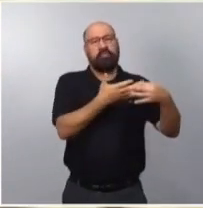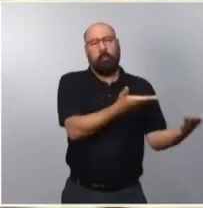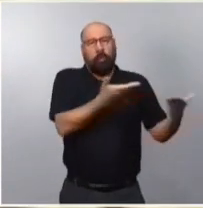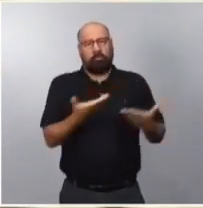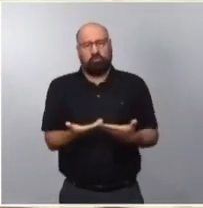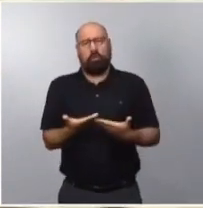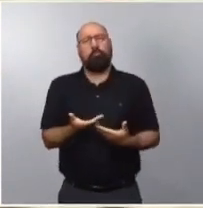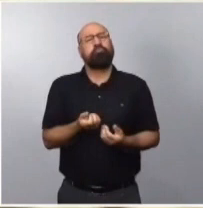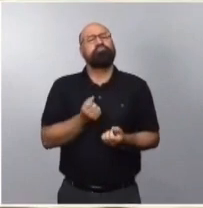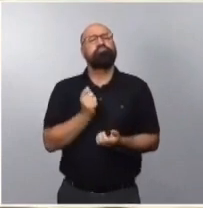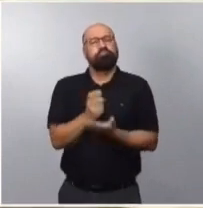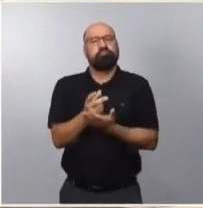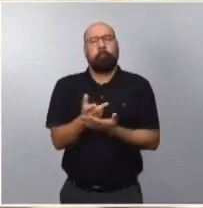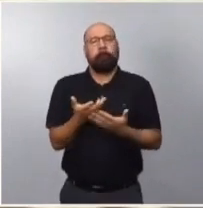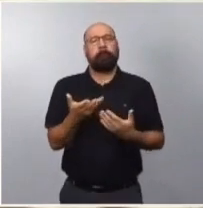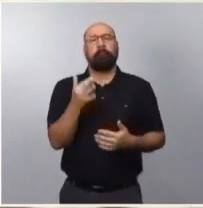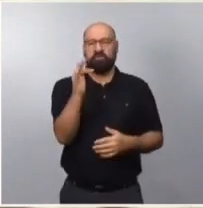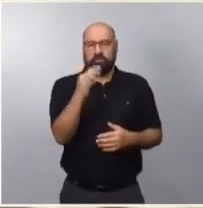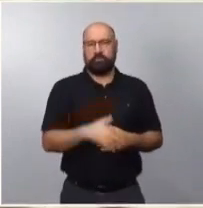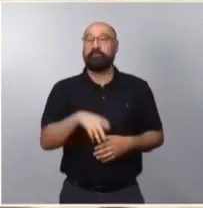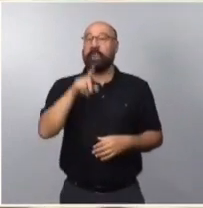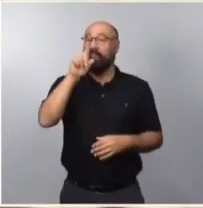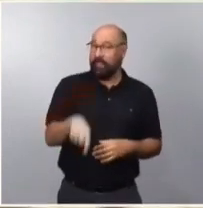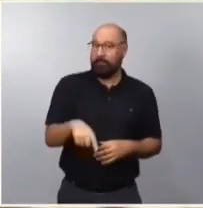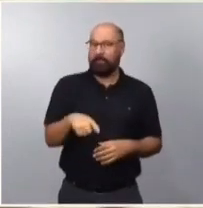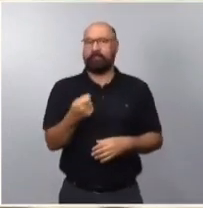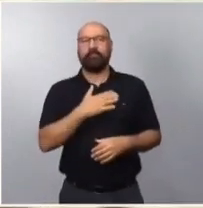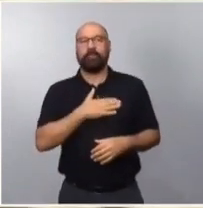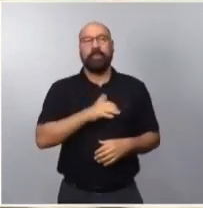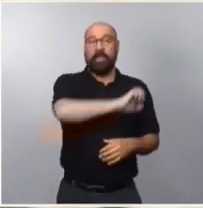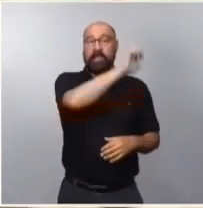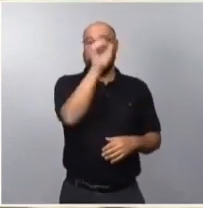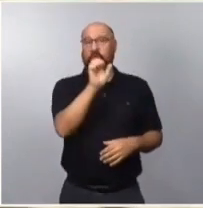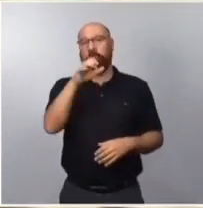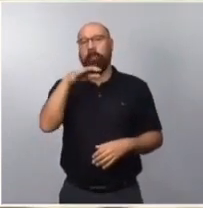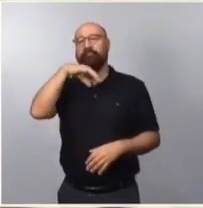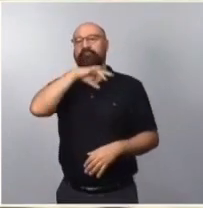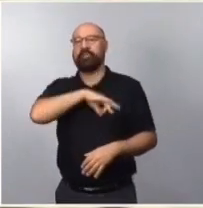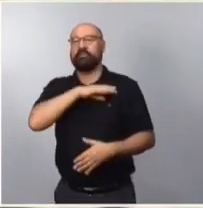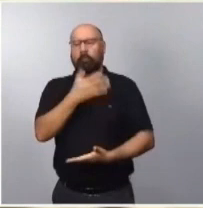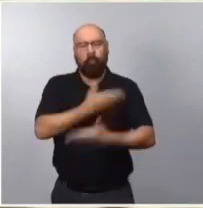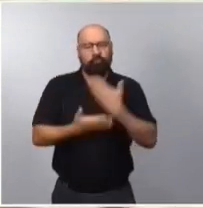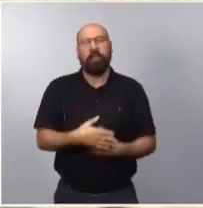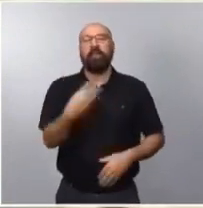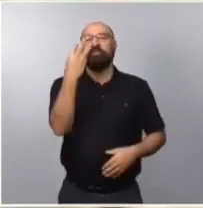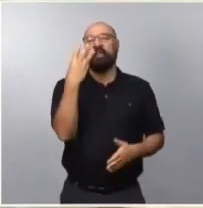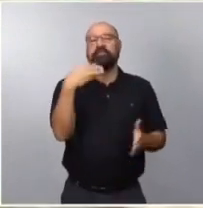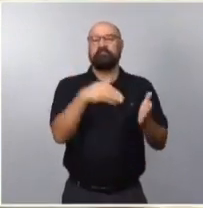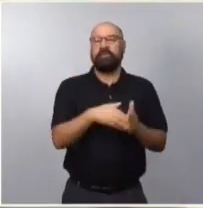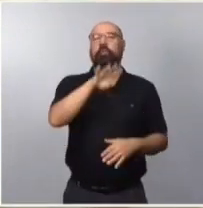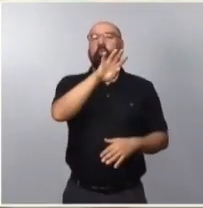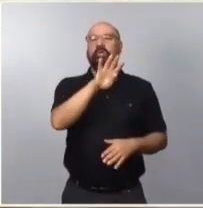intercambio comercial que es también muy importante, que constituyó más de 3.442 millones de dólares durante el año